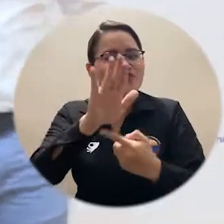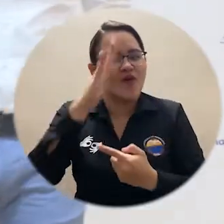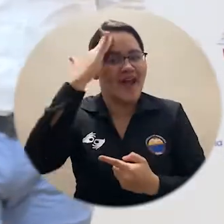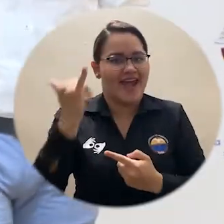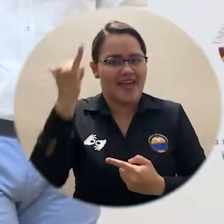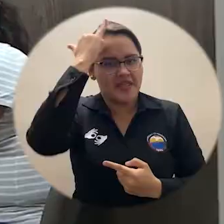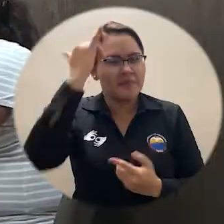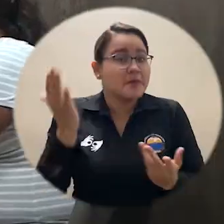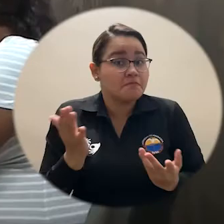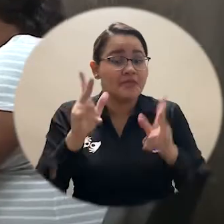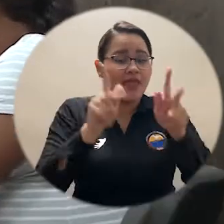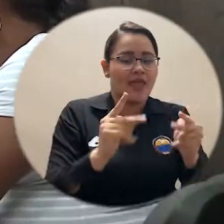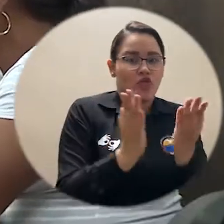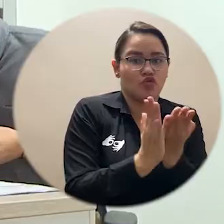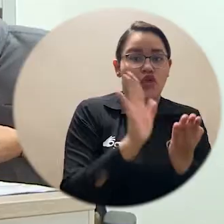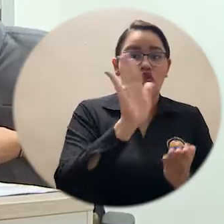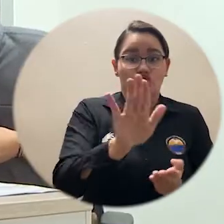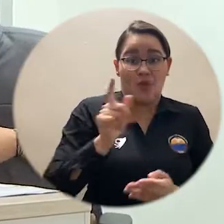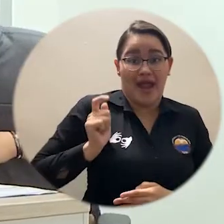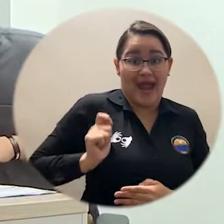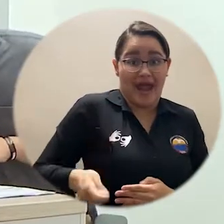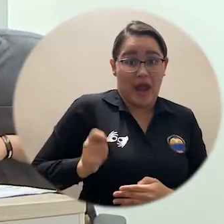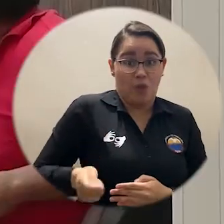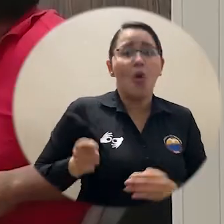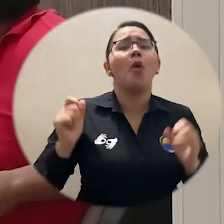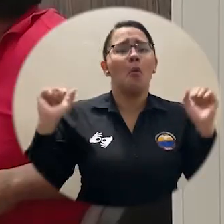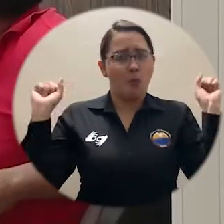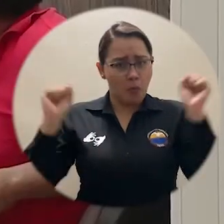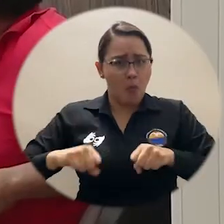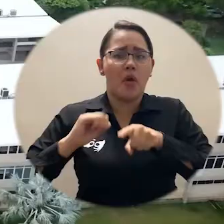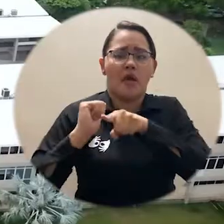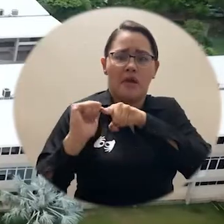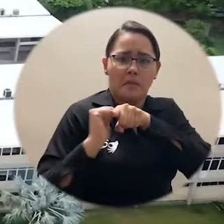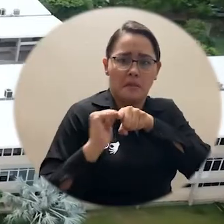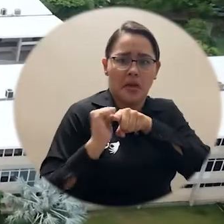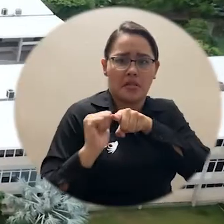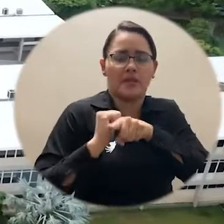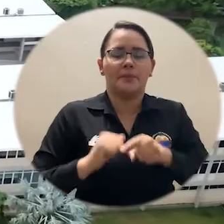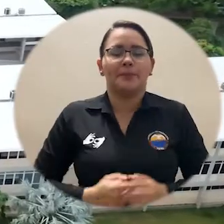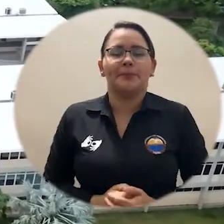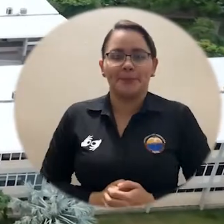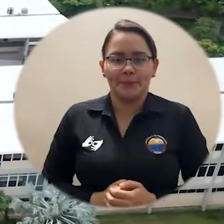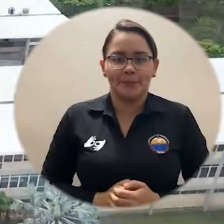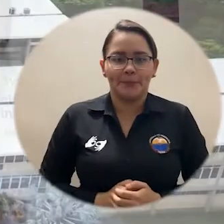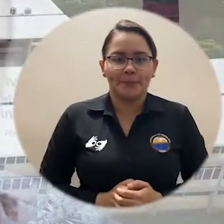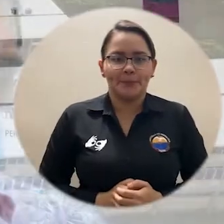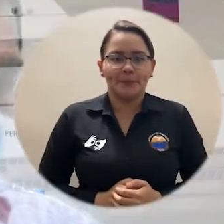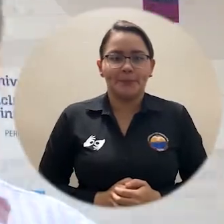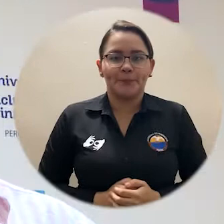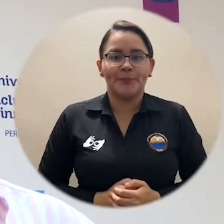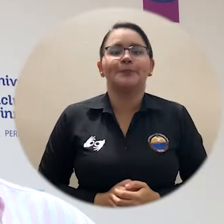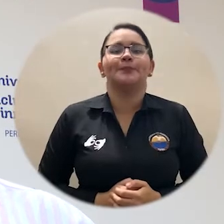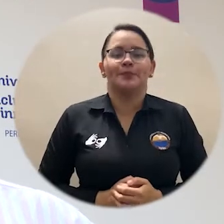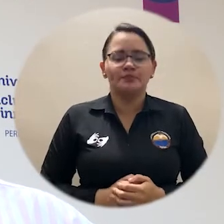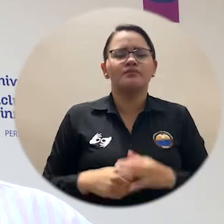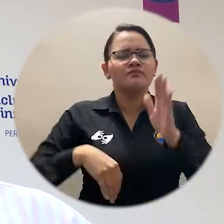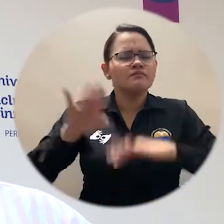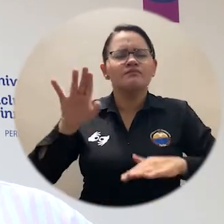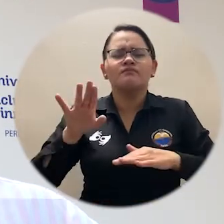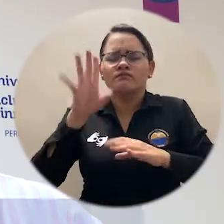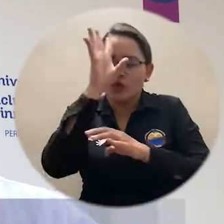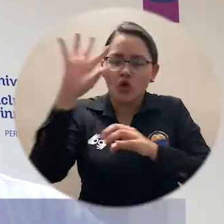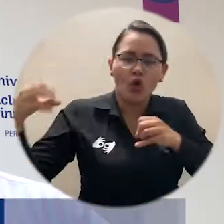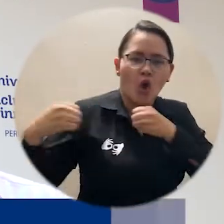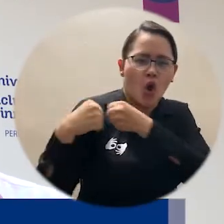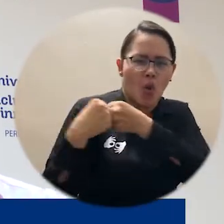académico para el desarrollo de prácticas laborales de los estudiantes de esta casa de estudios superiores. A través de este convenio lo que